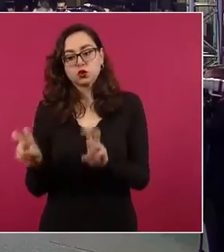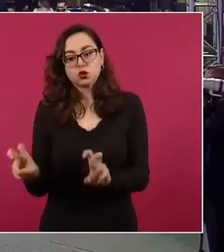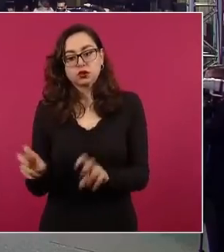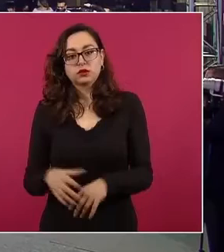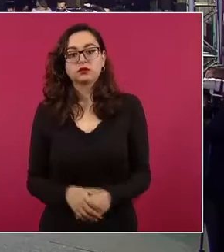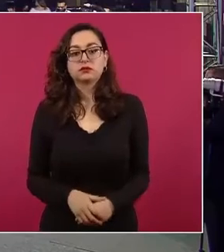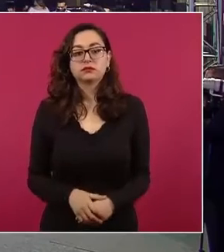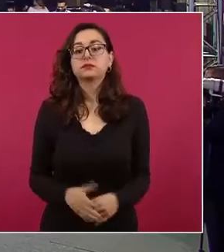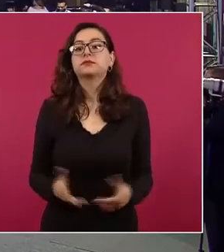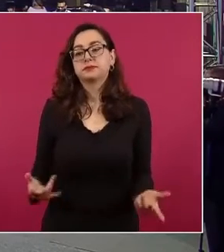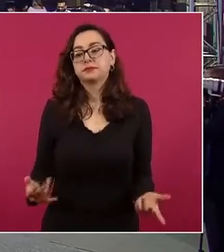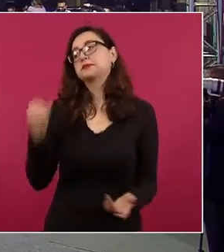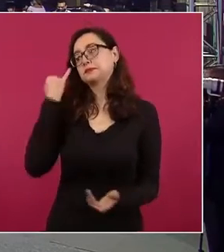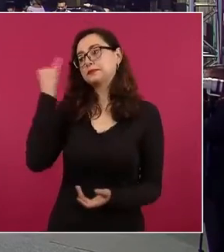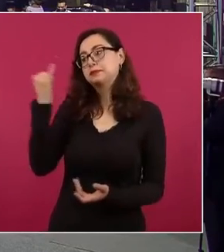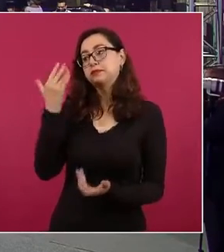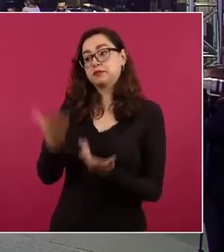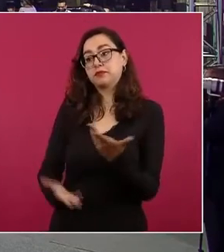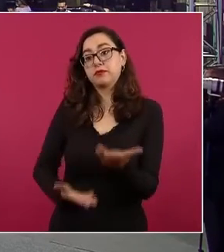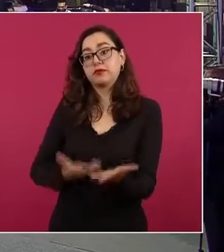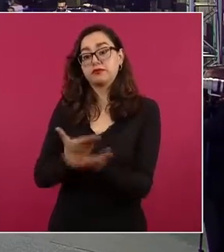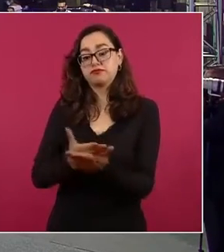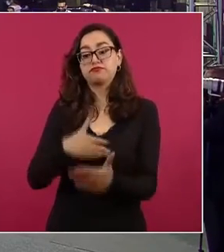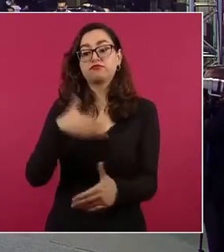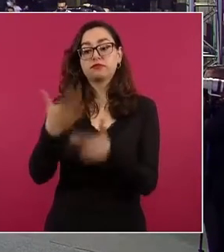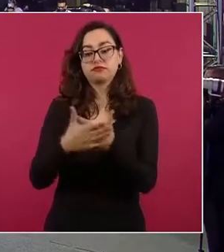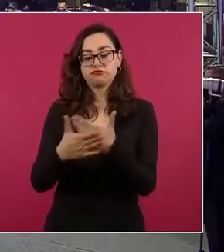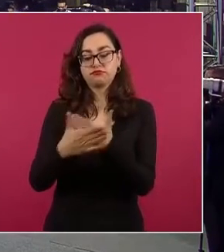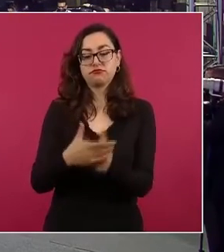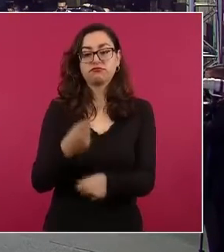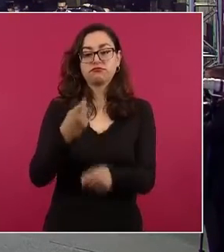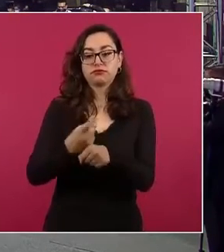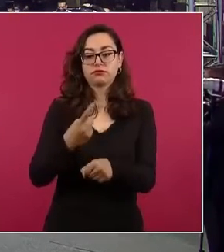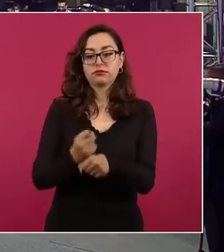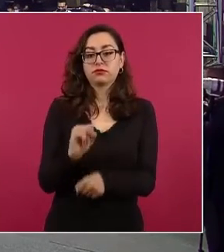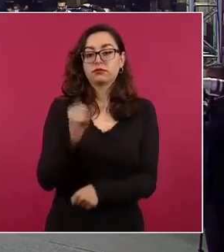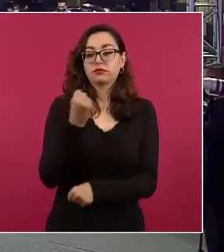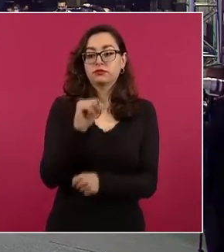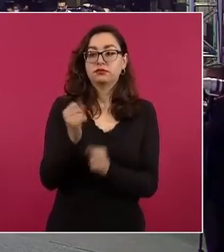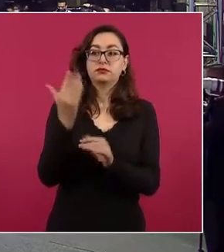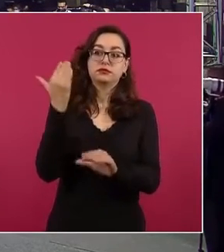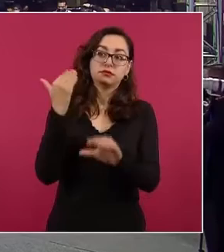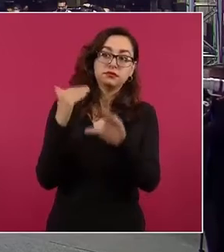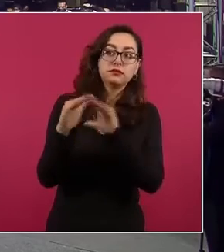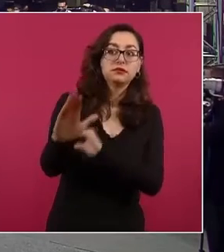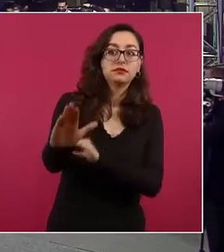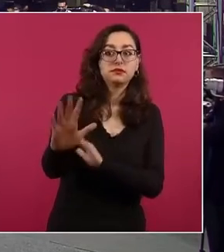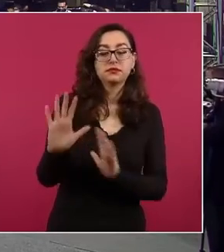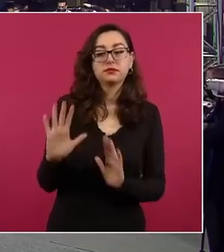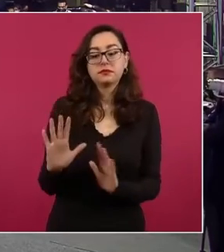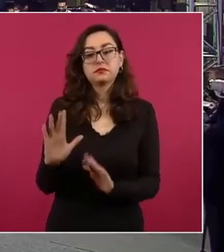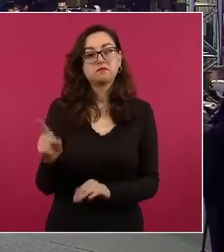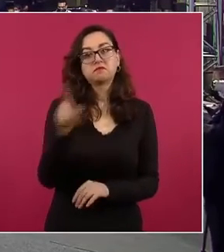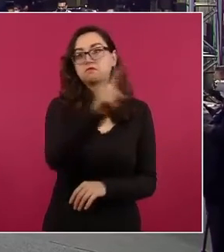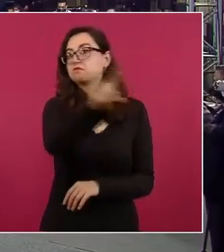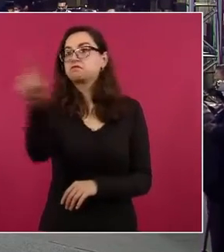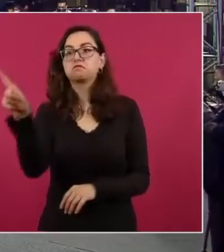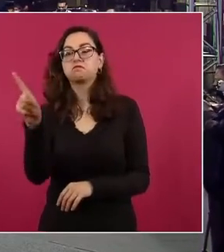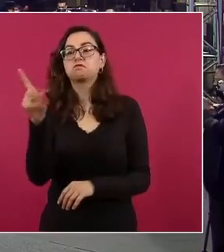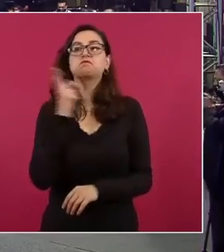preferente, ¿no? Que es la iniciativa que voy a enviar el día primero y que hay oposición